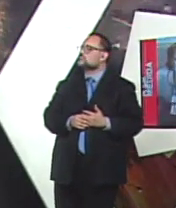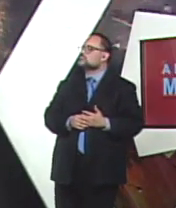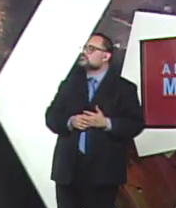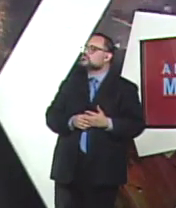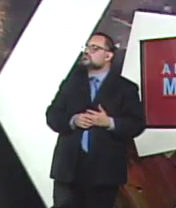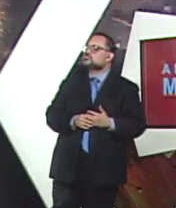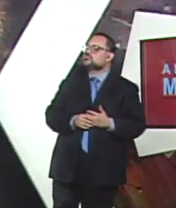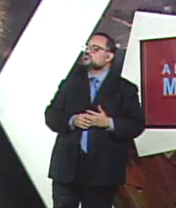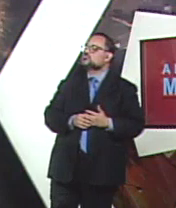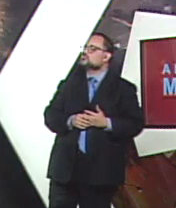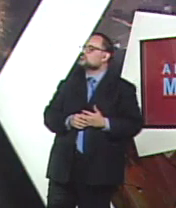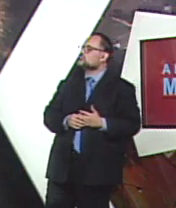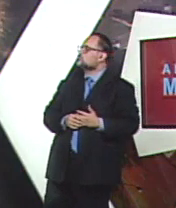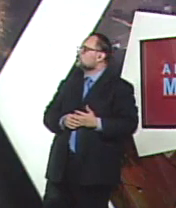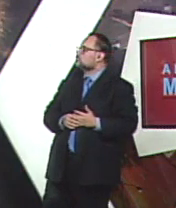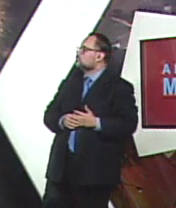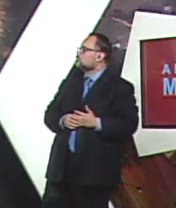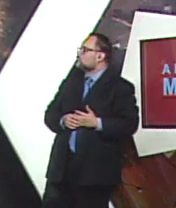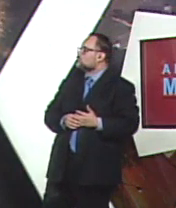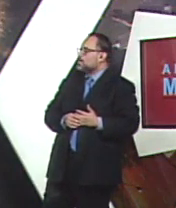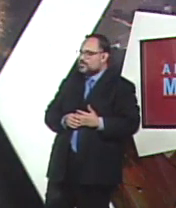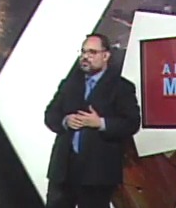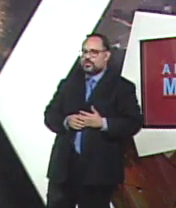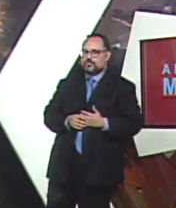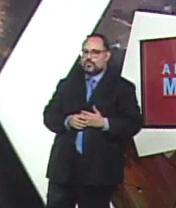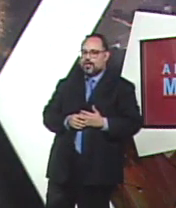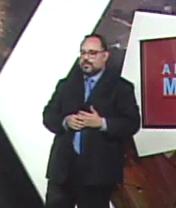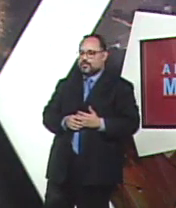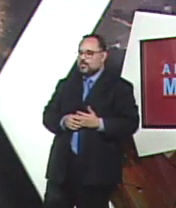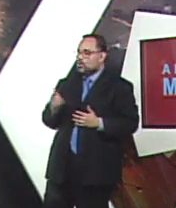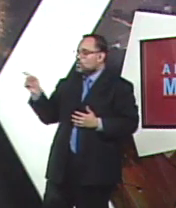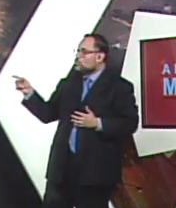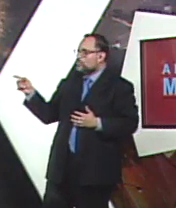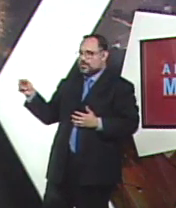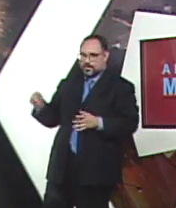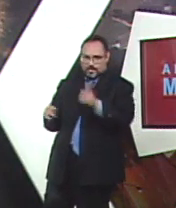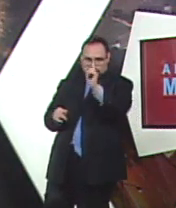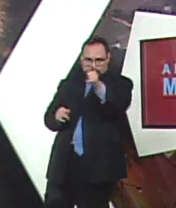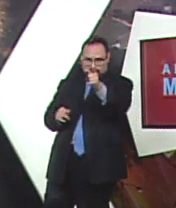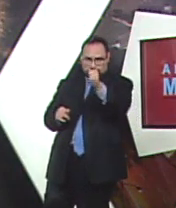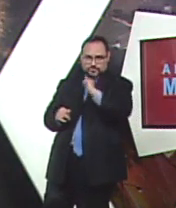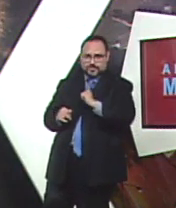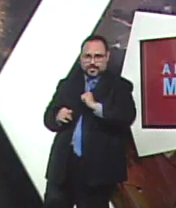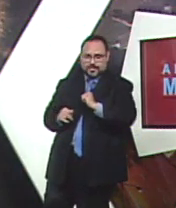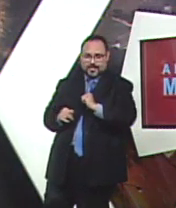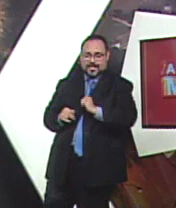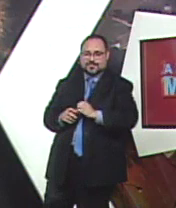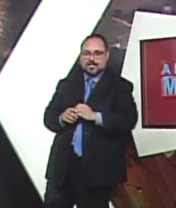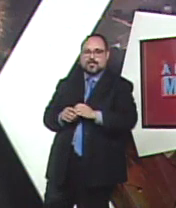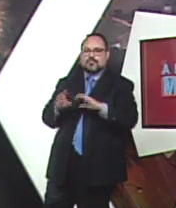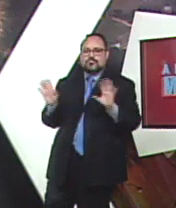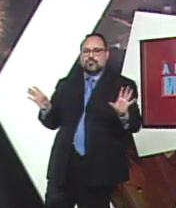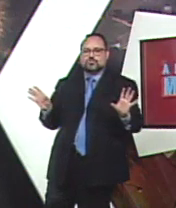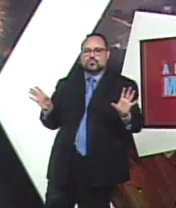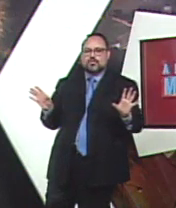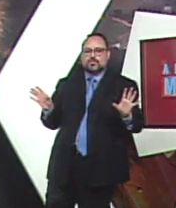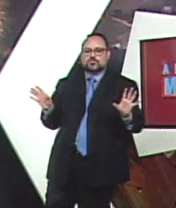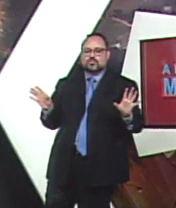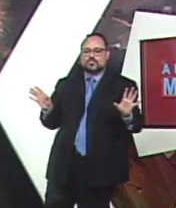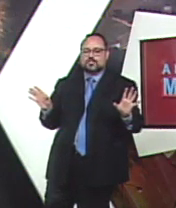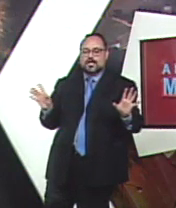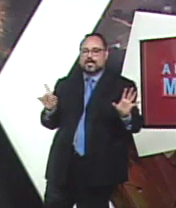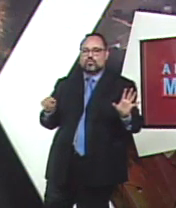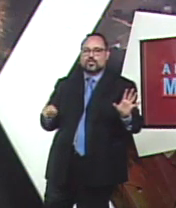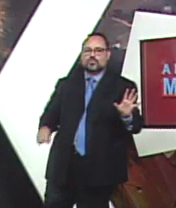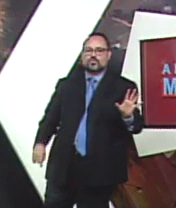penales bueno esperemos que finalmente lo puedan hacer es correcto a ver con tu venia y la venia de usted en casa vamos a una